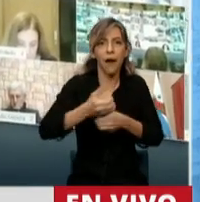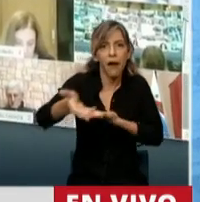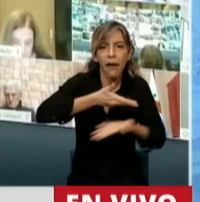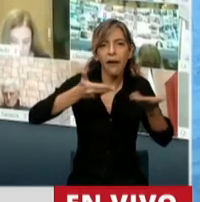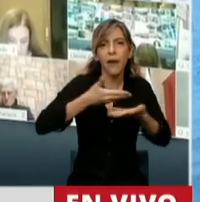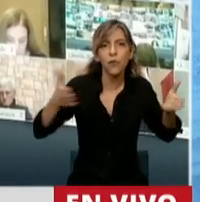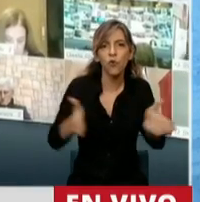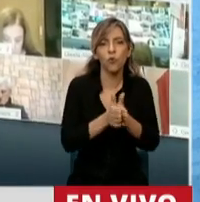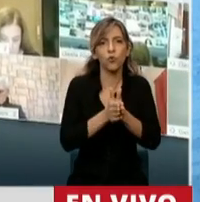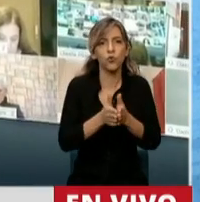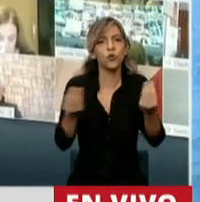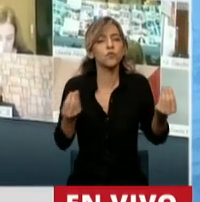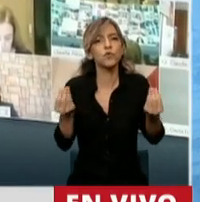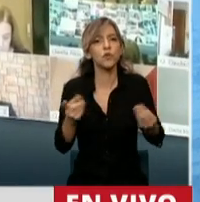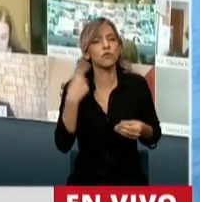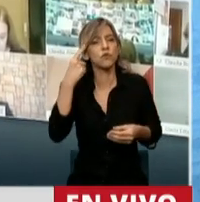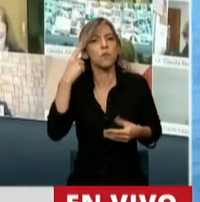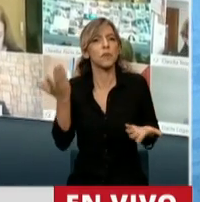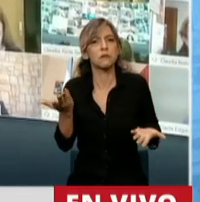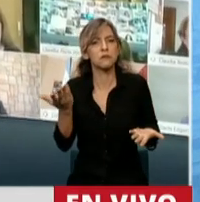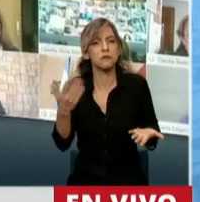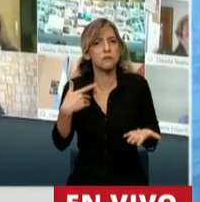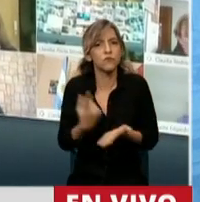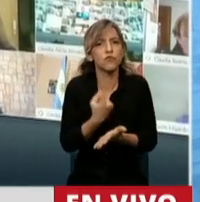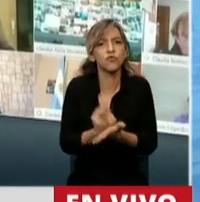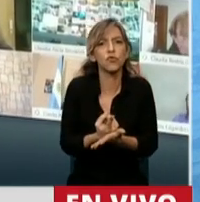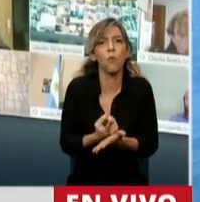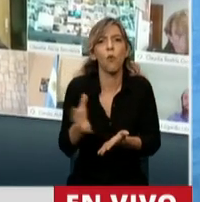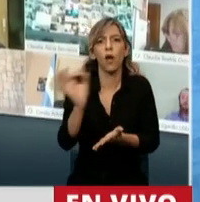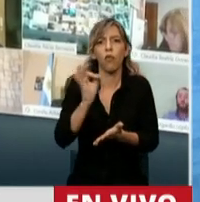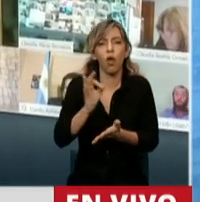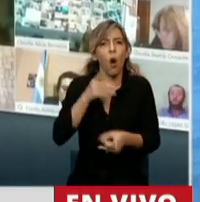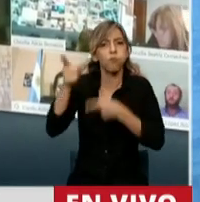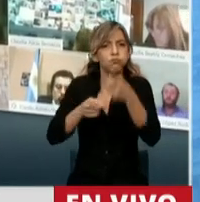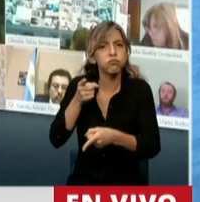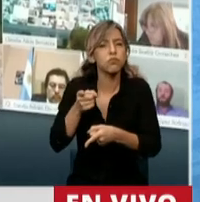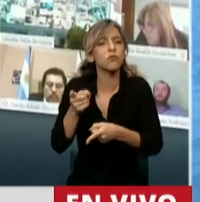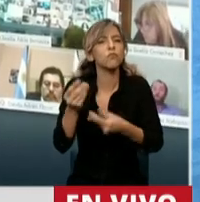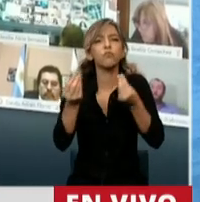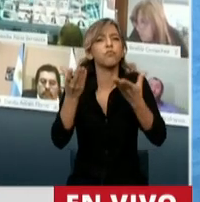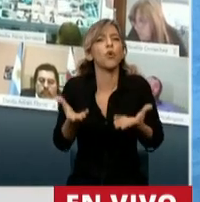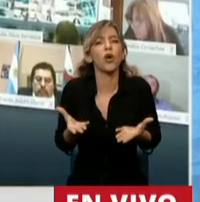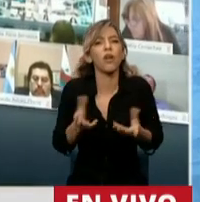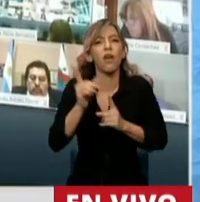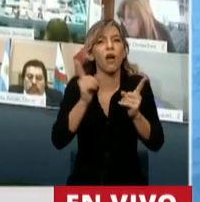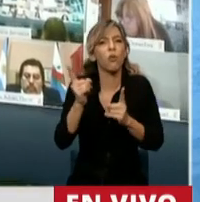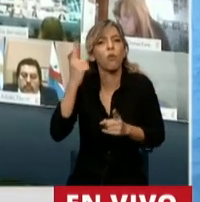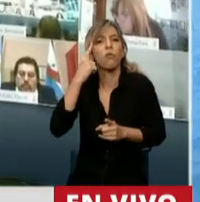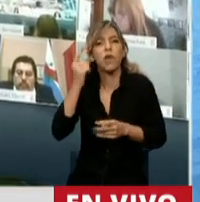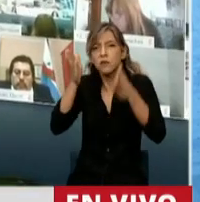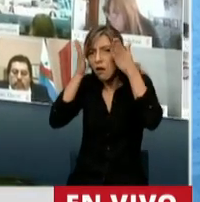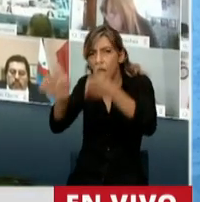nos parece inviable? ¿Por qué optan por favorecer a Cristóbal López en un proyecto